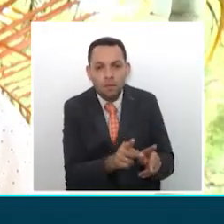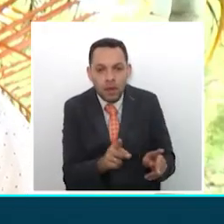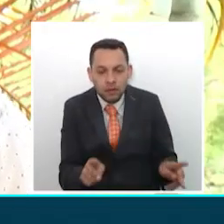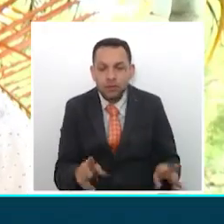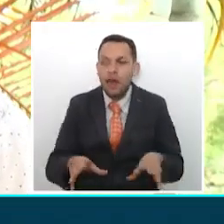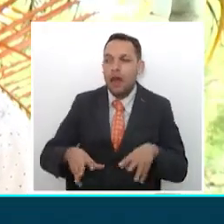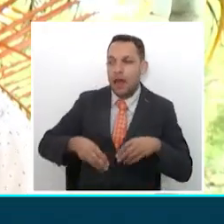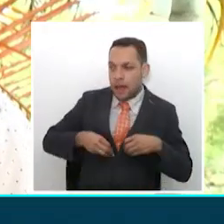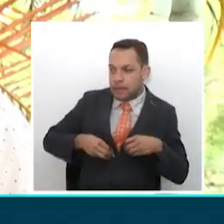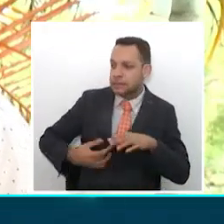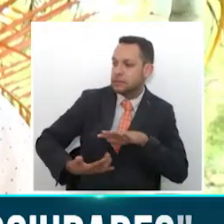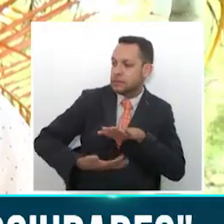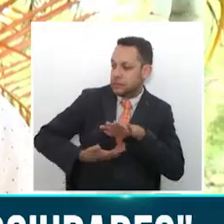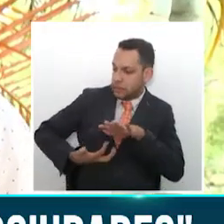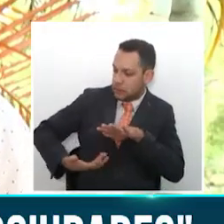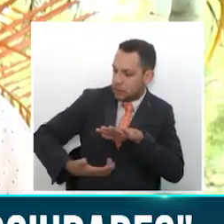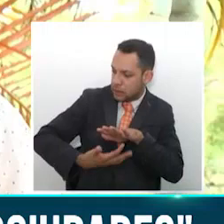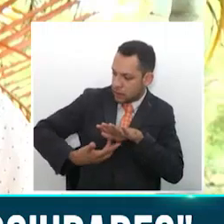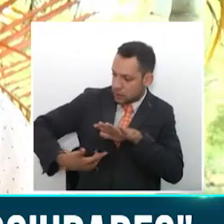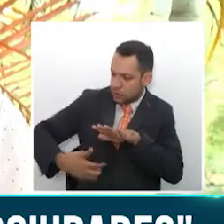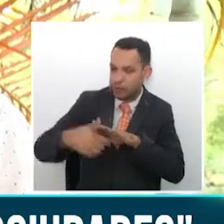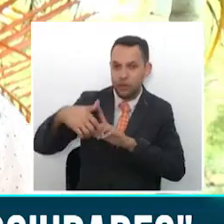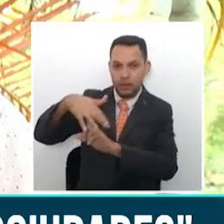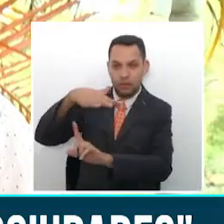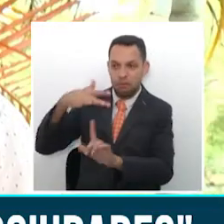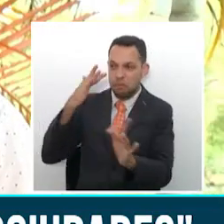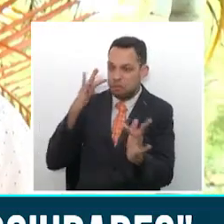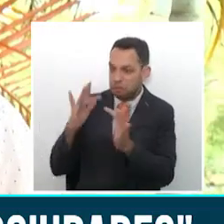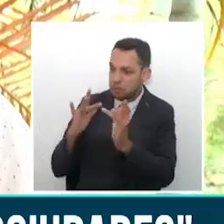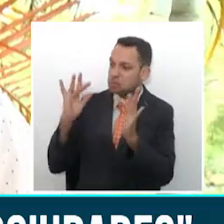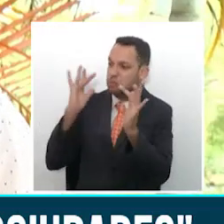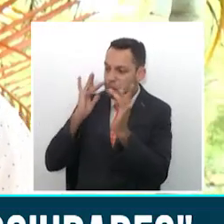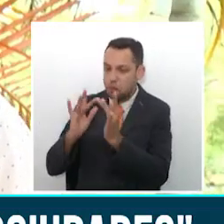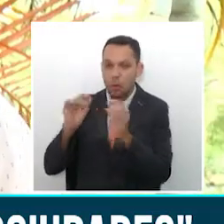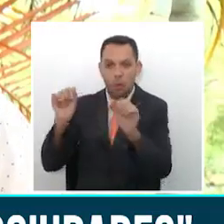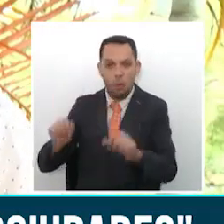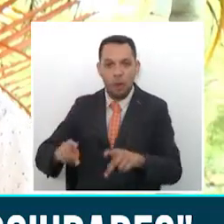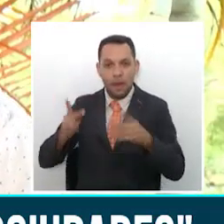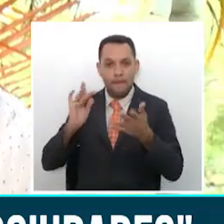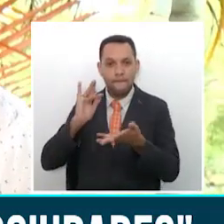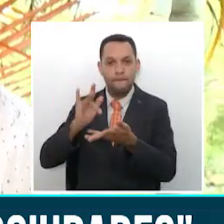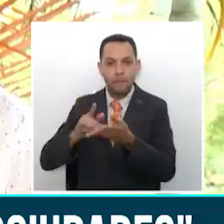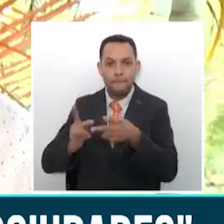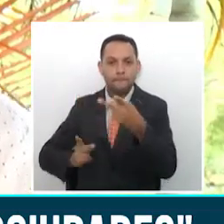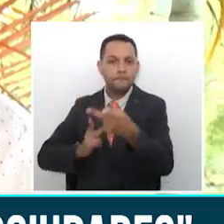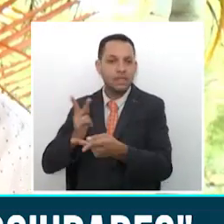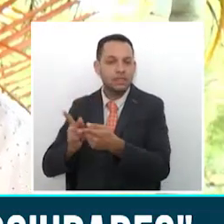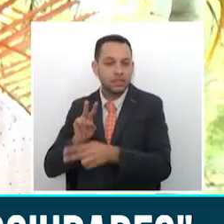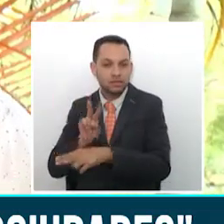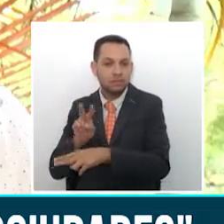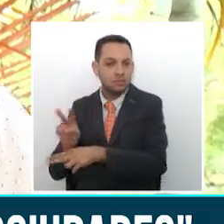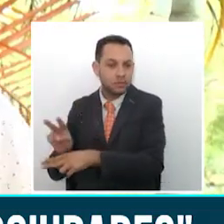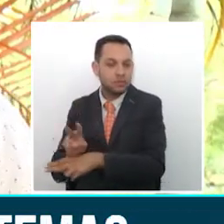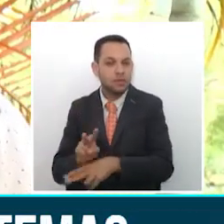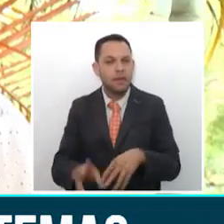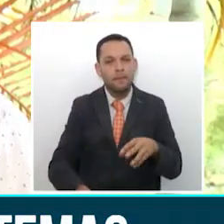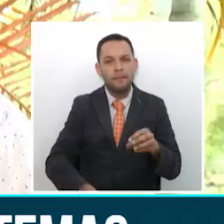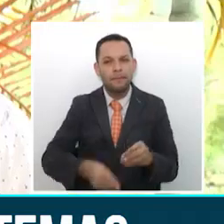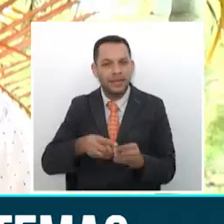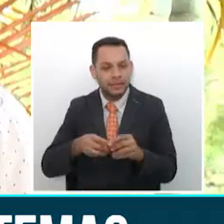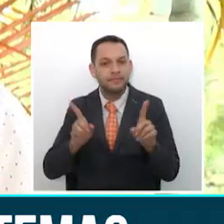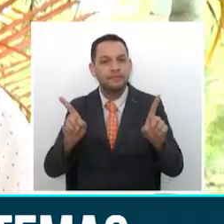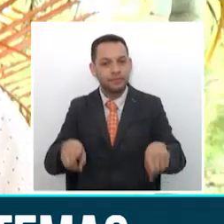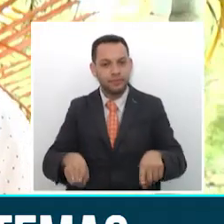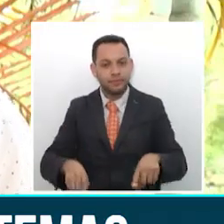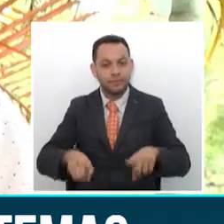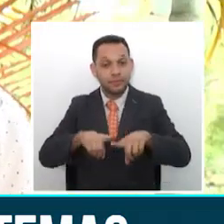tiene naturaleza alrededor, se sienta que tiene unos espacios agradables y que puede entrar a disfrutarlos. Segundo, que la biodiversidad tenga unos conectores o una conectividad